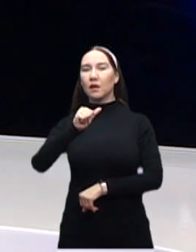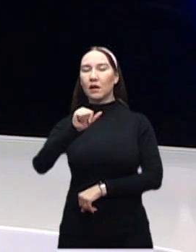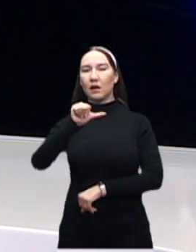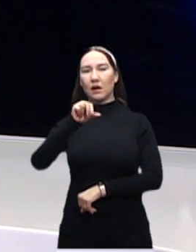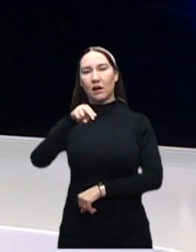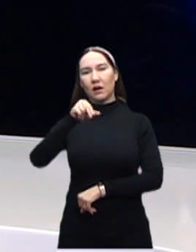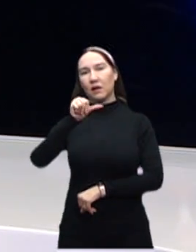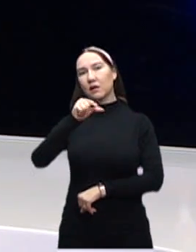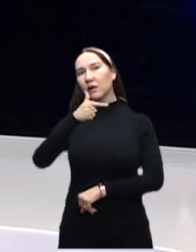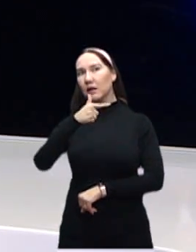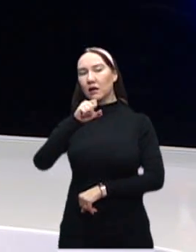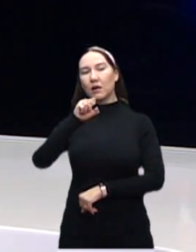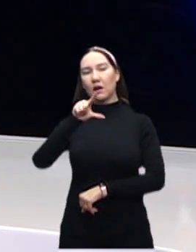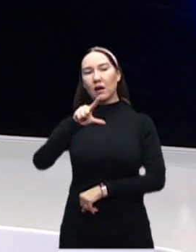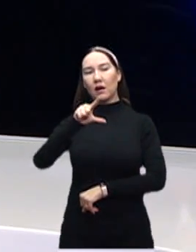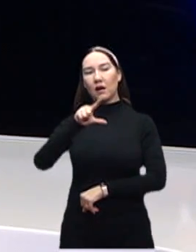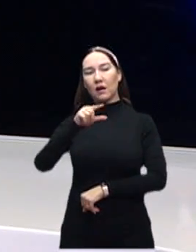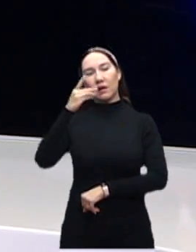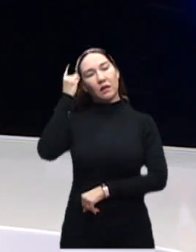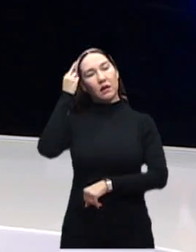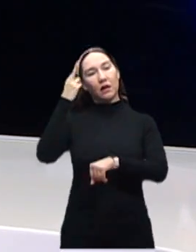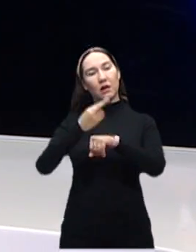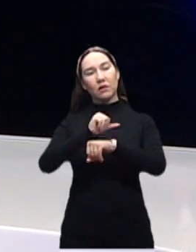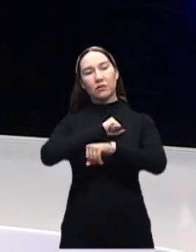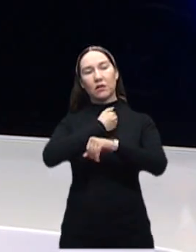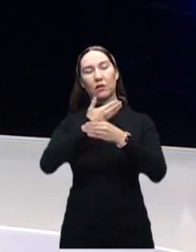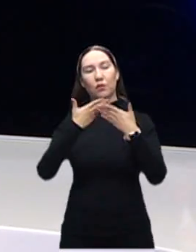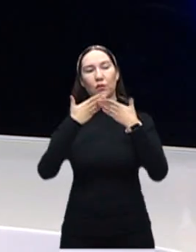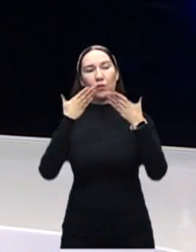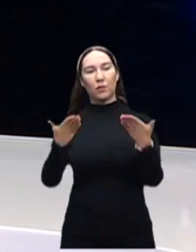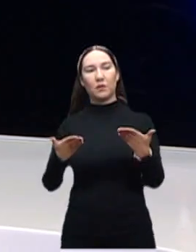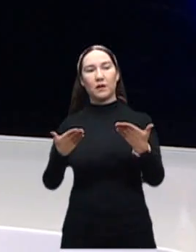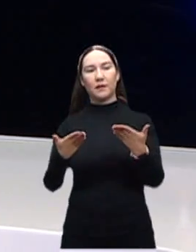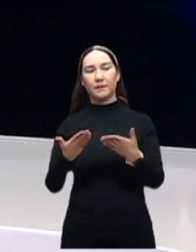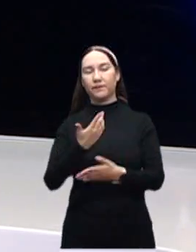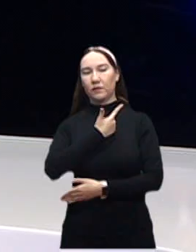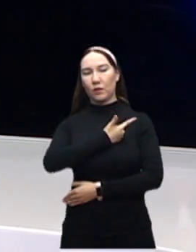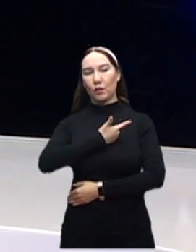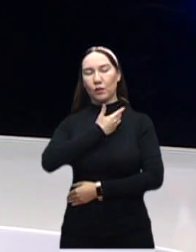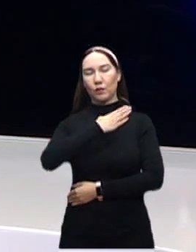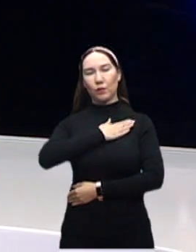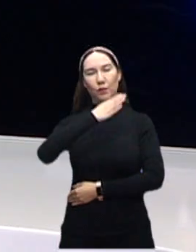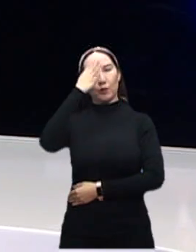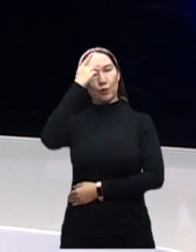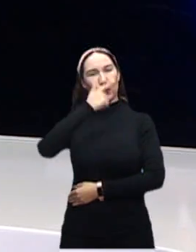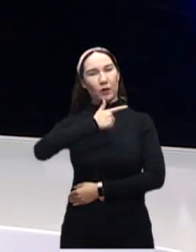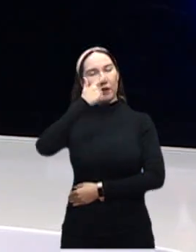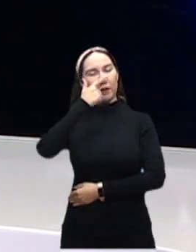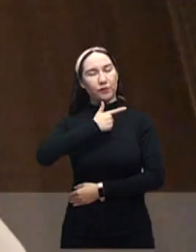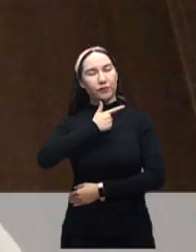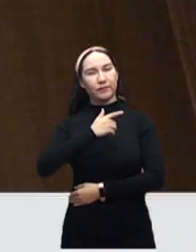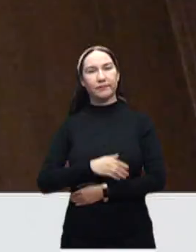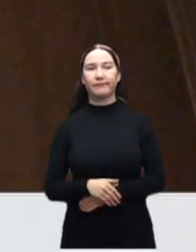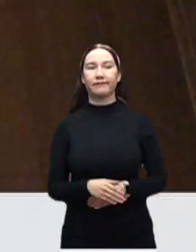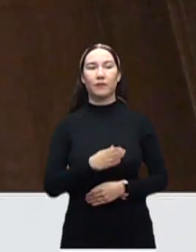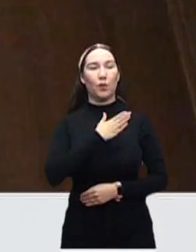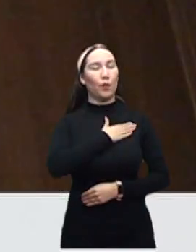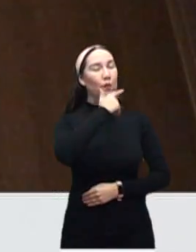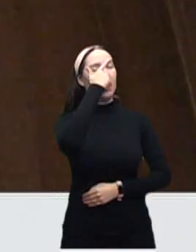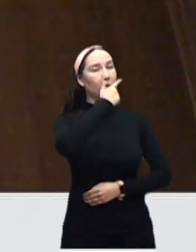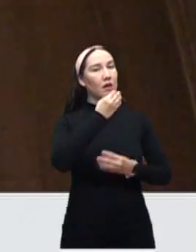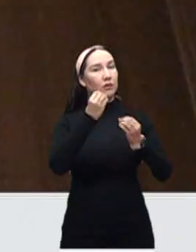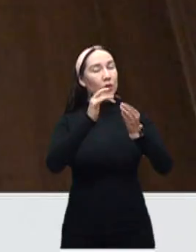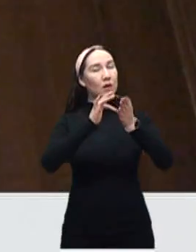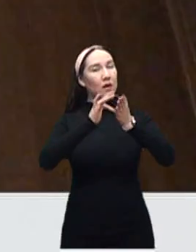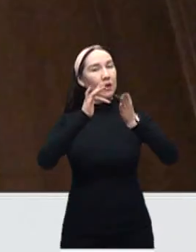Salud Pública de los Servicios de Salud. Tocayo, te saludo con mucho gusto, bienvenido, muy buenas noches. Muy buenas noches, Tocayo, muchísimas